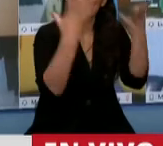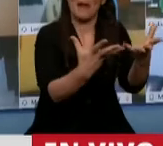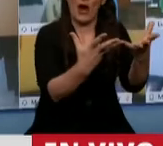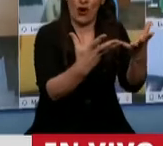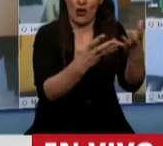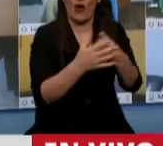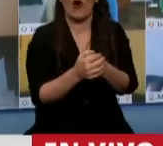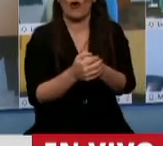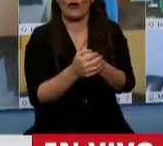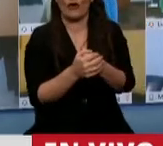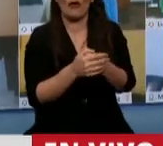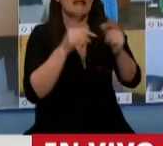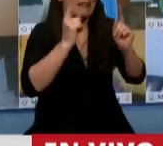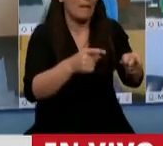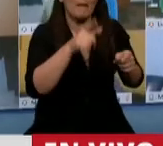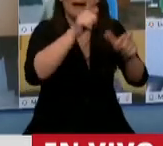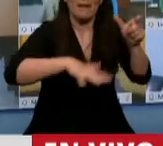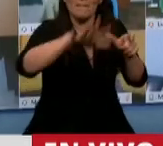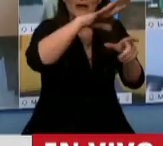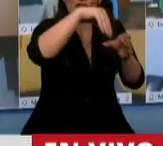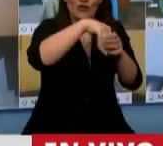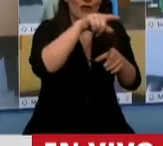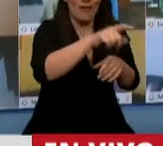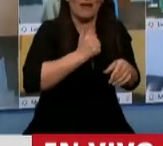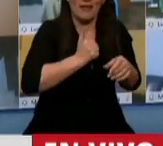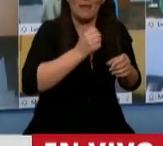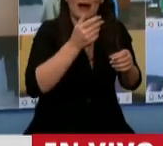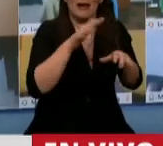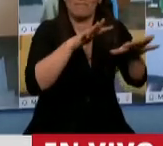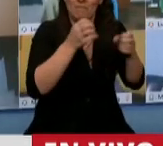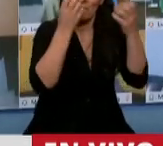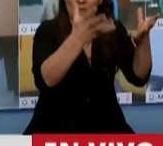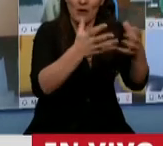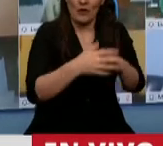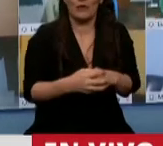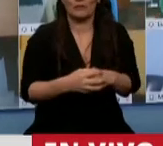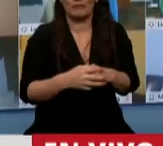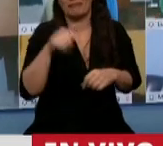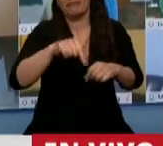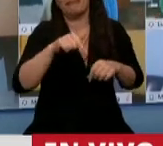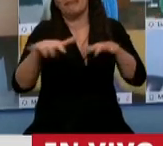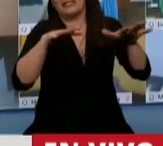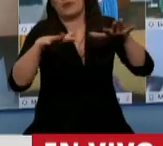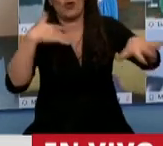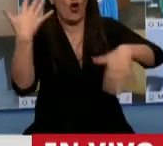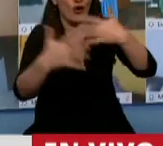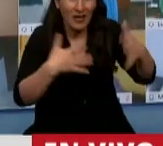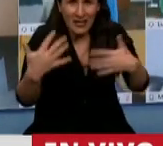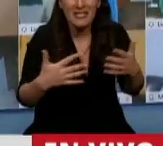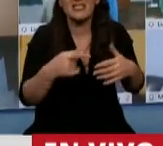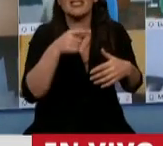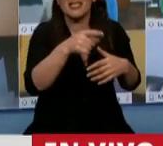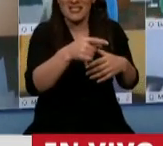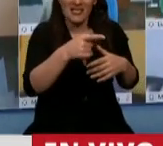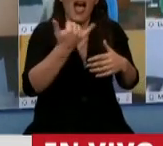legítimas expectativas sociales que deben cumplirse. En medio de esta crisis, el sector ha tenido su apoyo, ha tenido